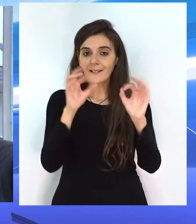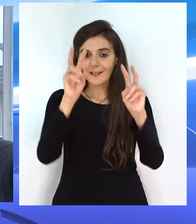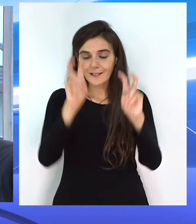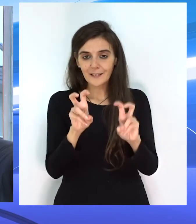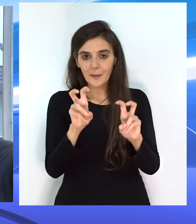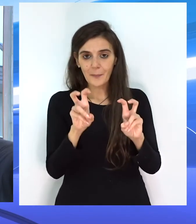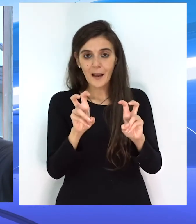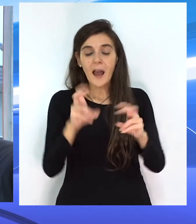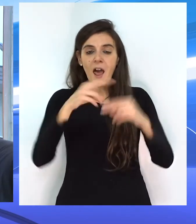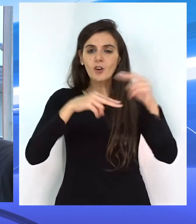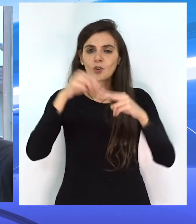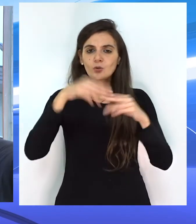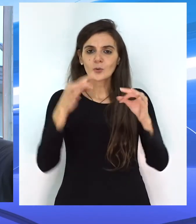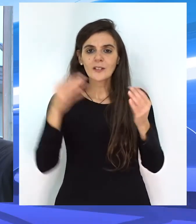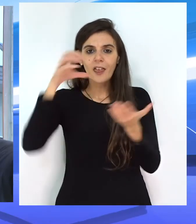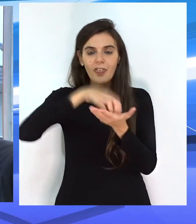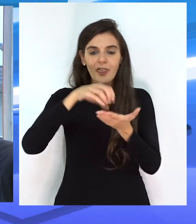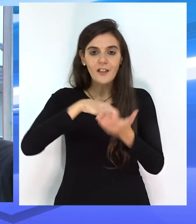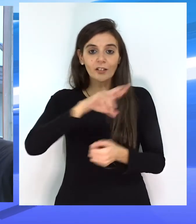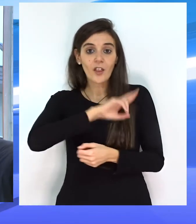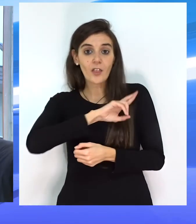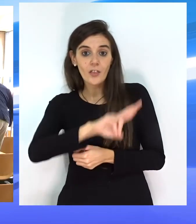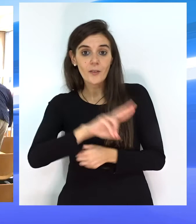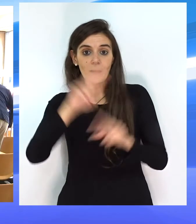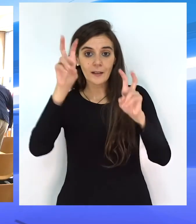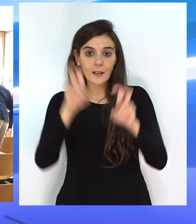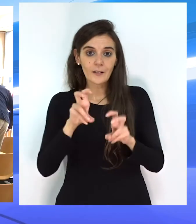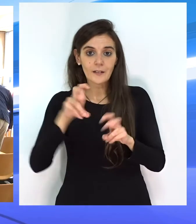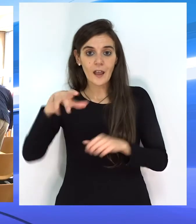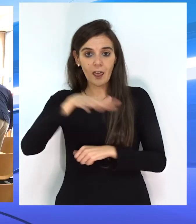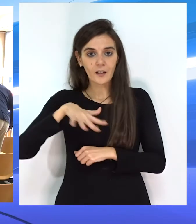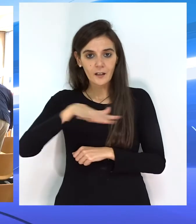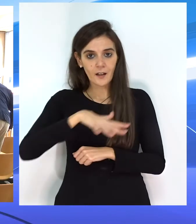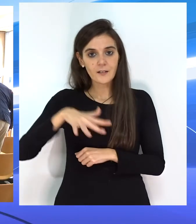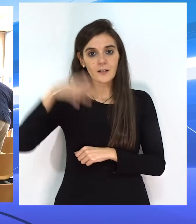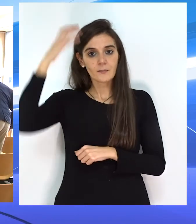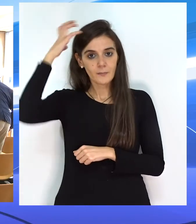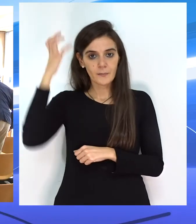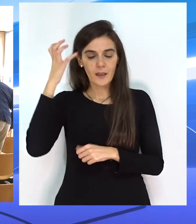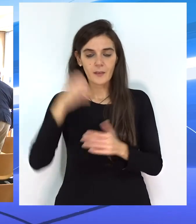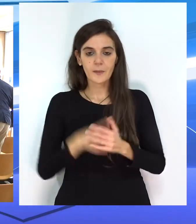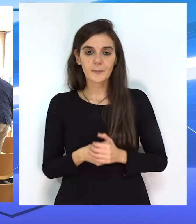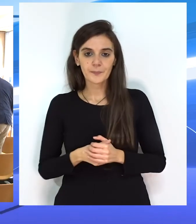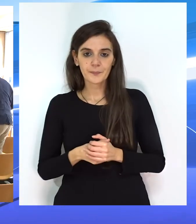será relativa a la construcción del centro cívico de la barriada El Príncipe Alfonso.